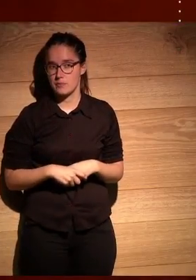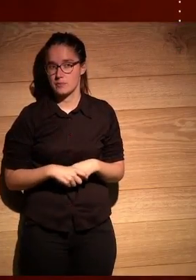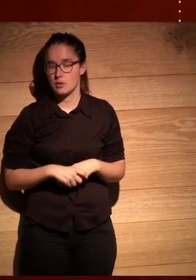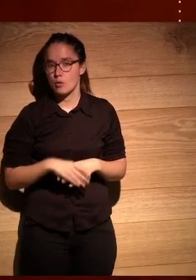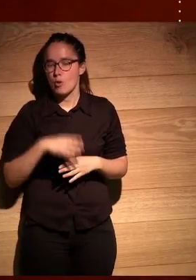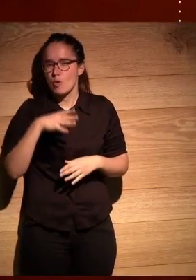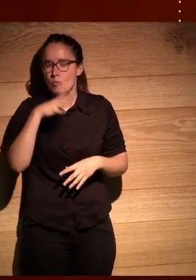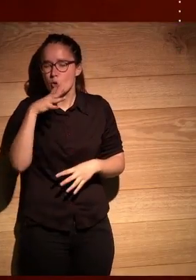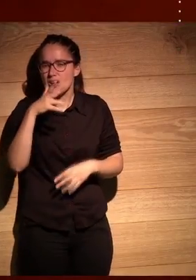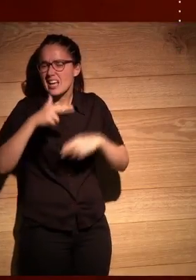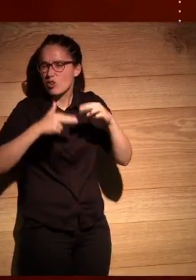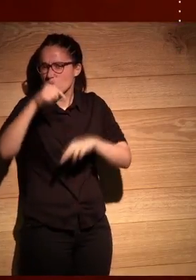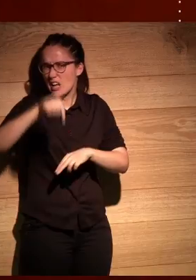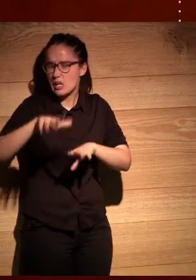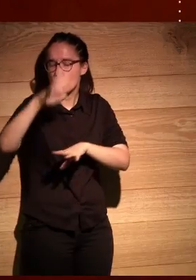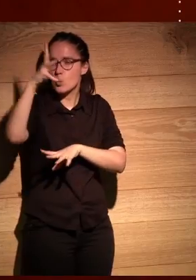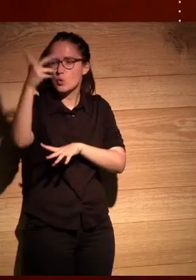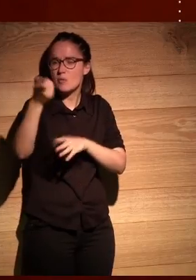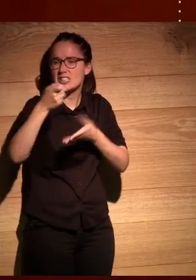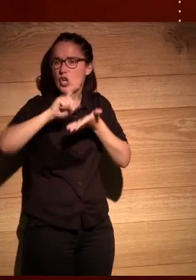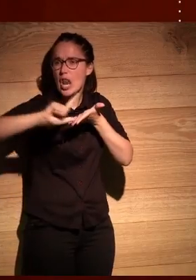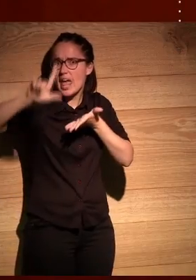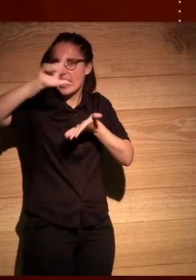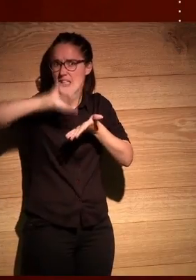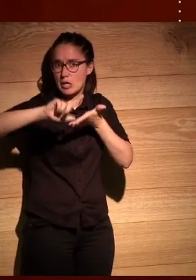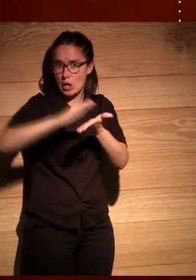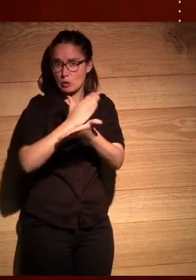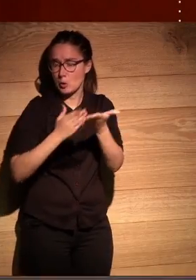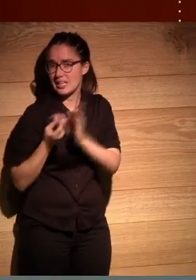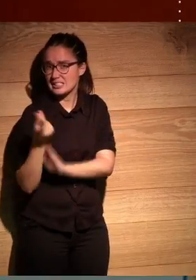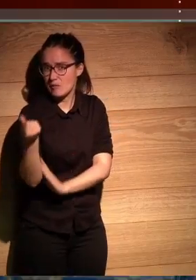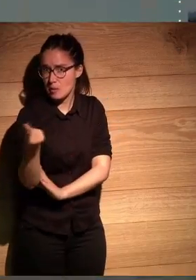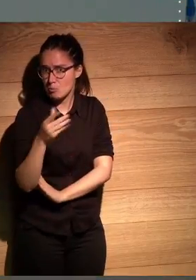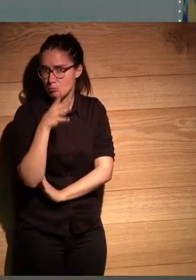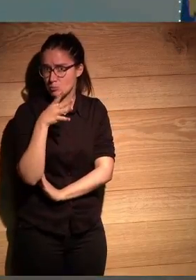¿por qué construir aquí un universo literario al que huyen los poetas?